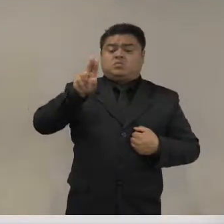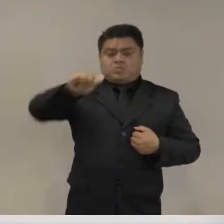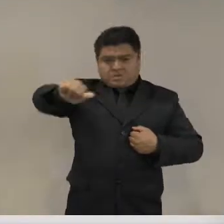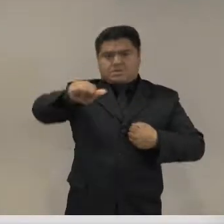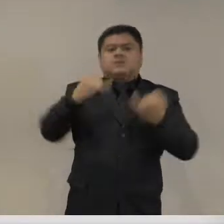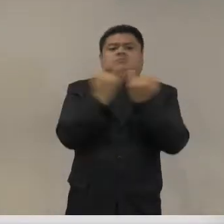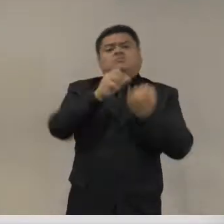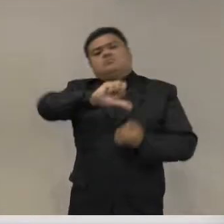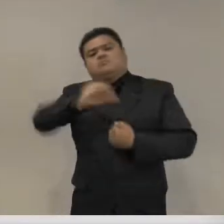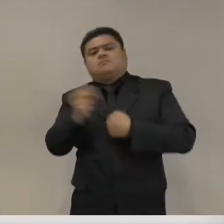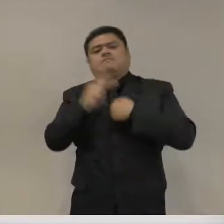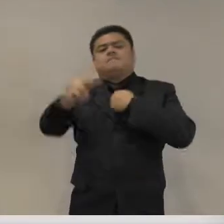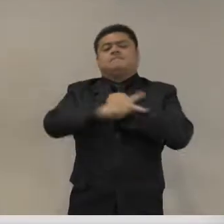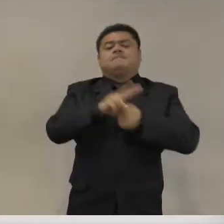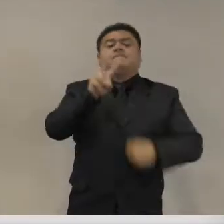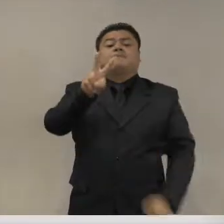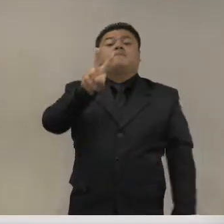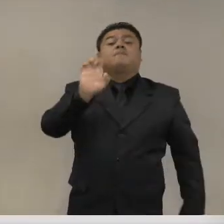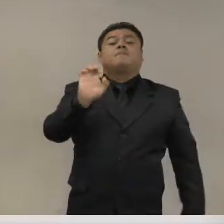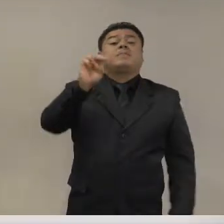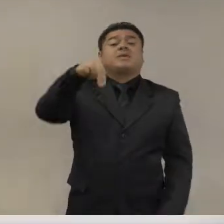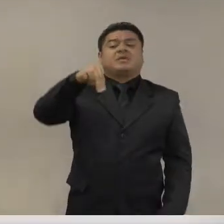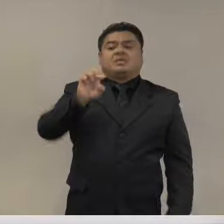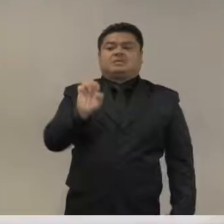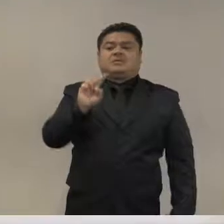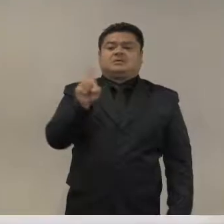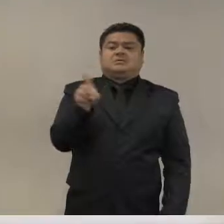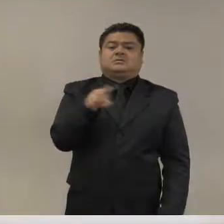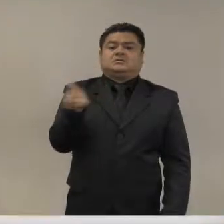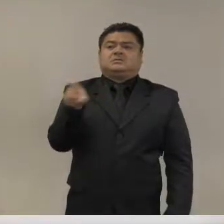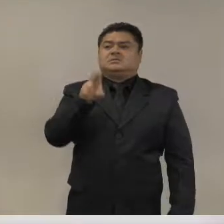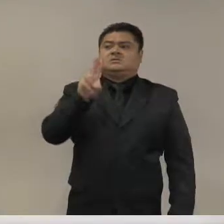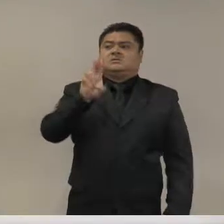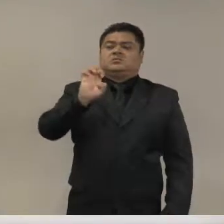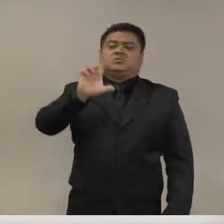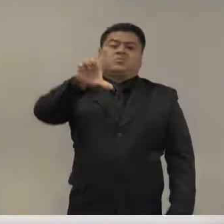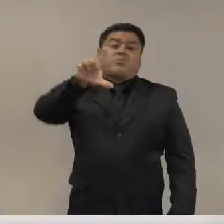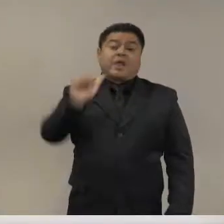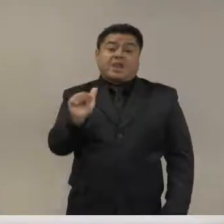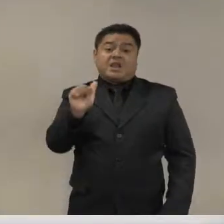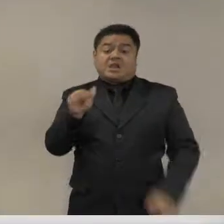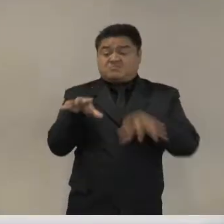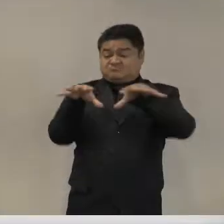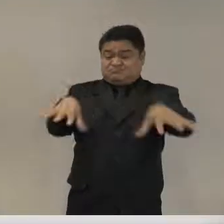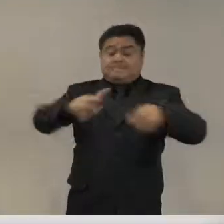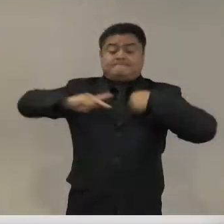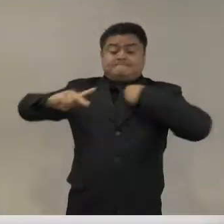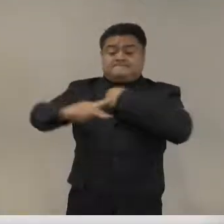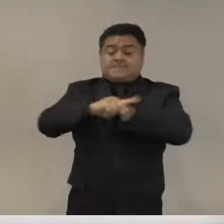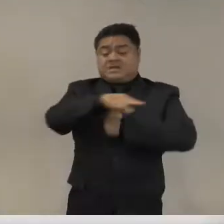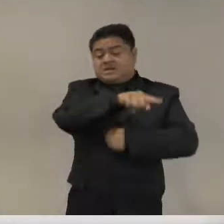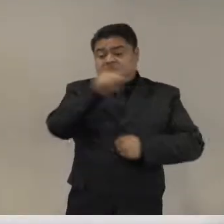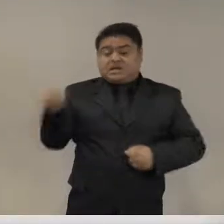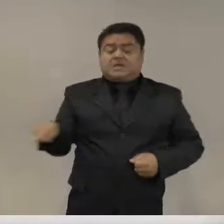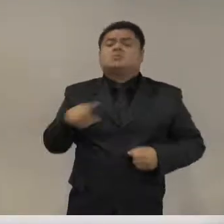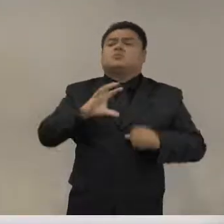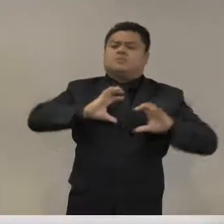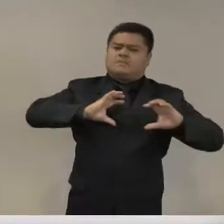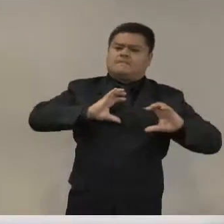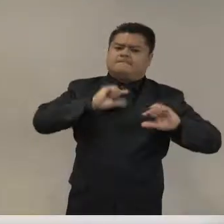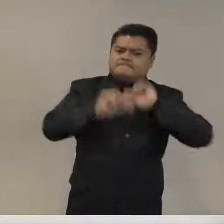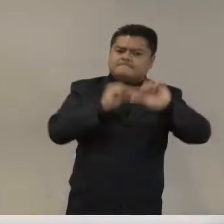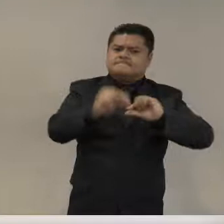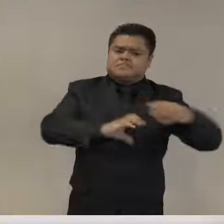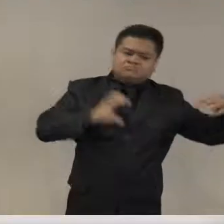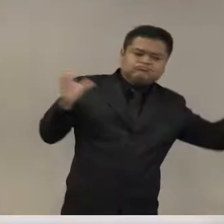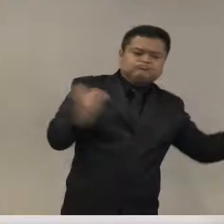paramilitares. En ambos países, los militares están quedando un poco al lado, aunque tampoco están haciendo